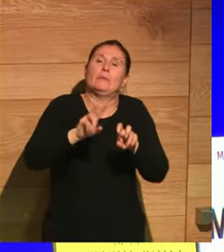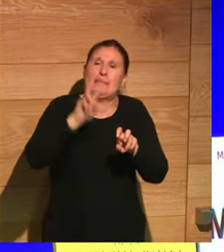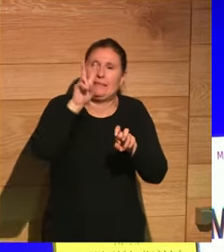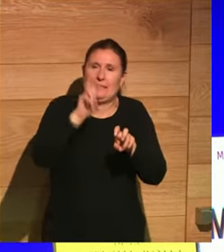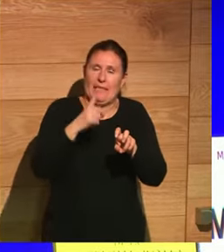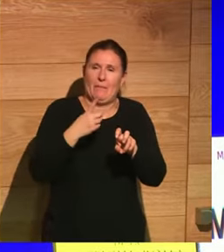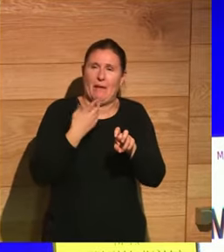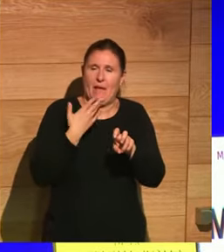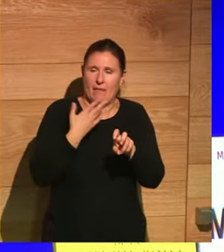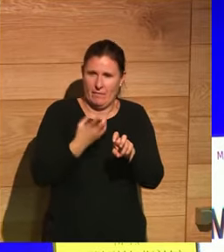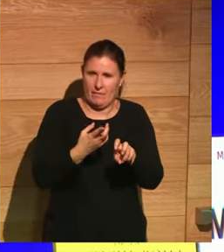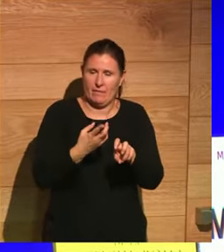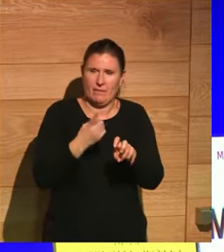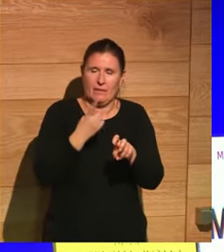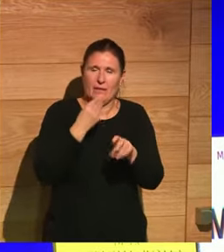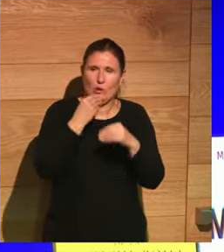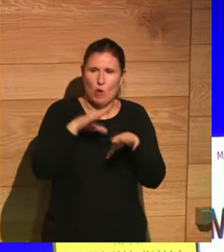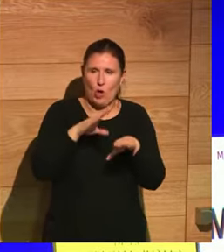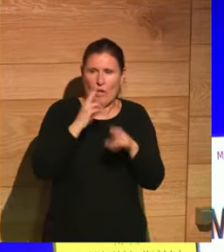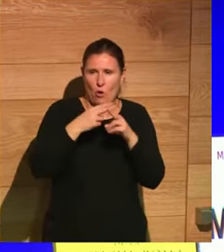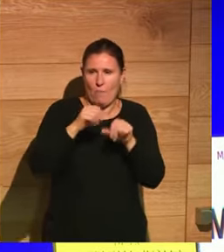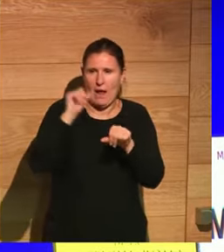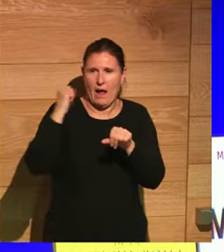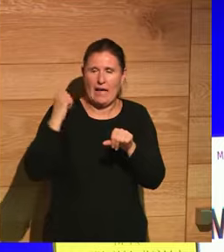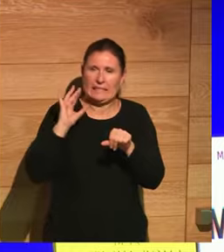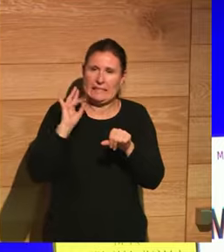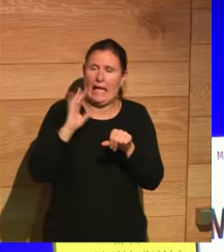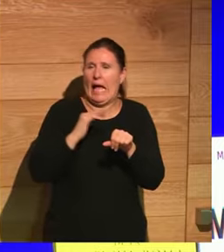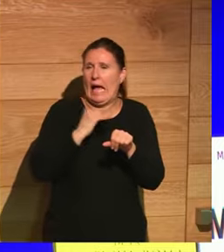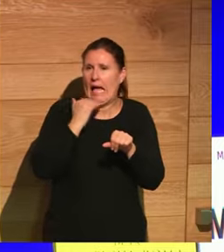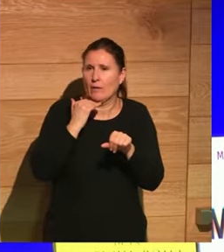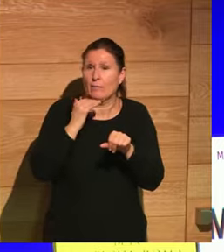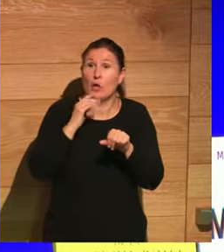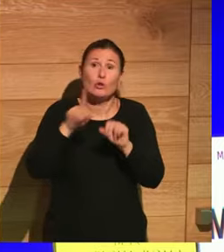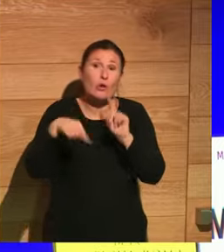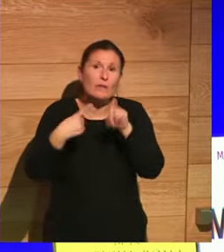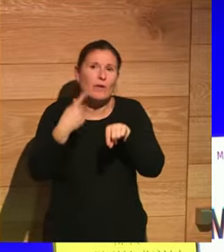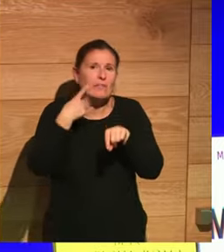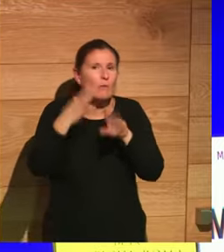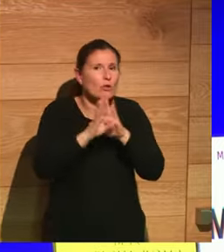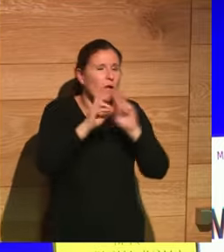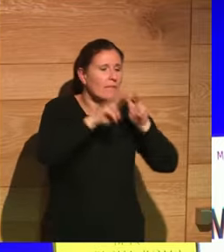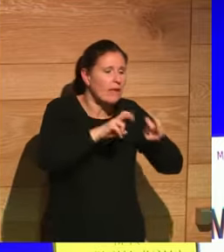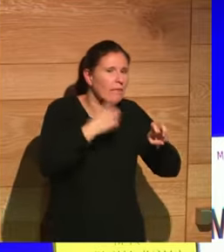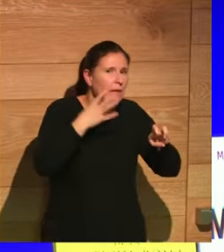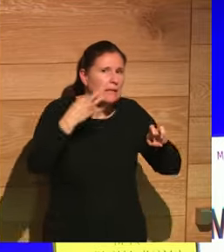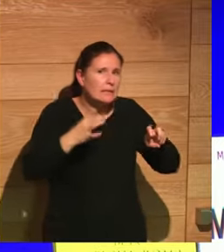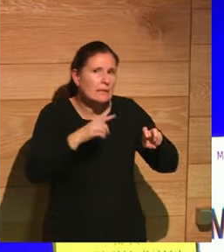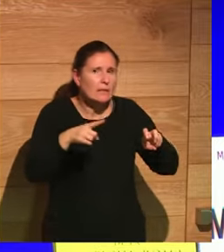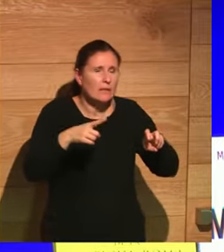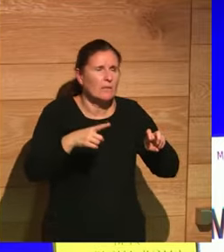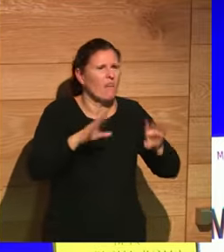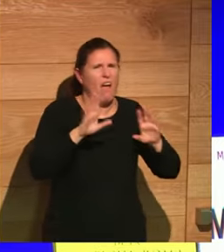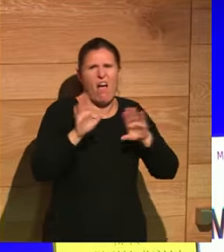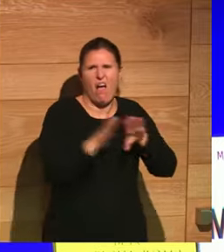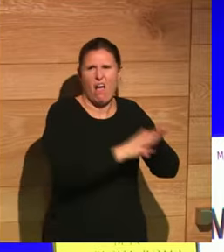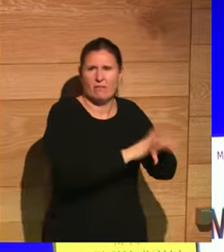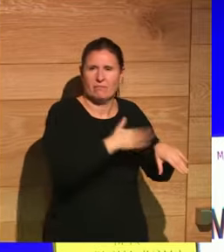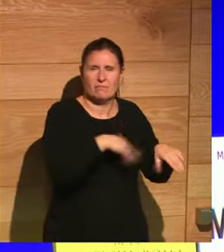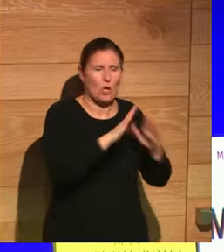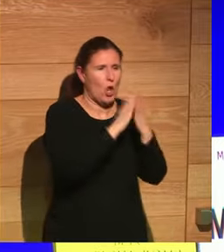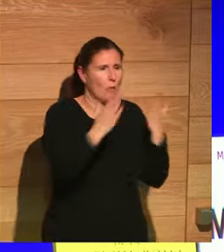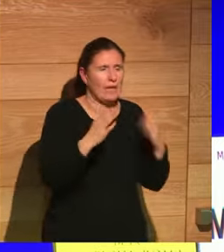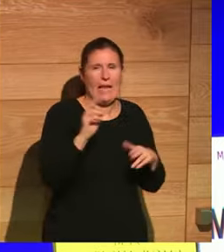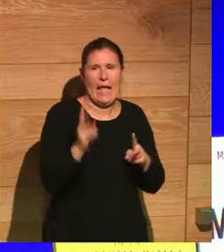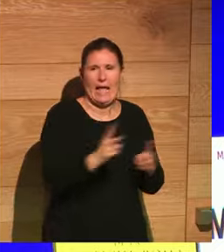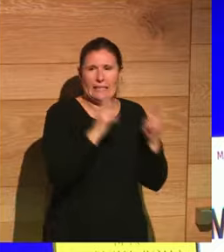y eso es genial porque luego podemos seguir ahondando pero lo interesante es eso diviértete con la novela